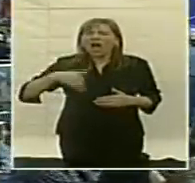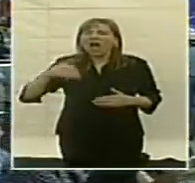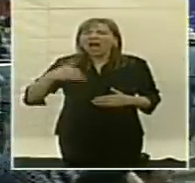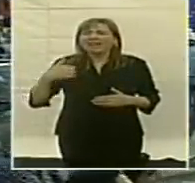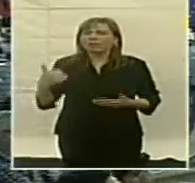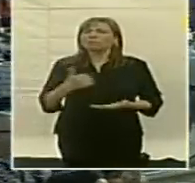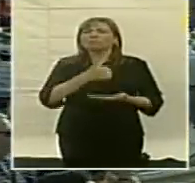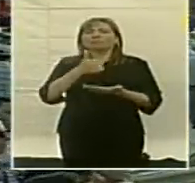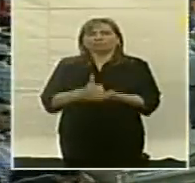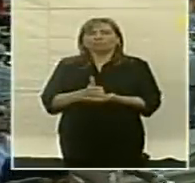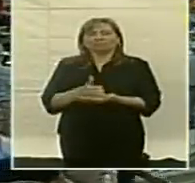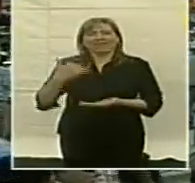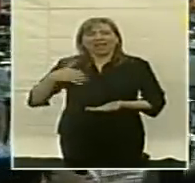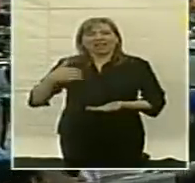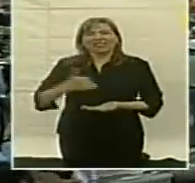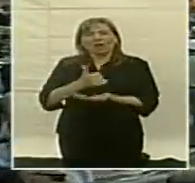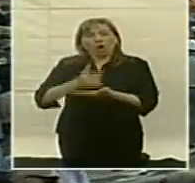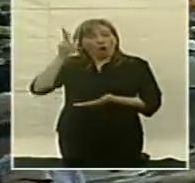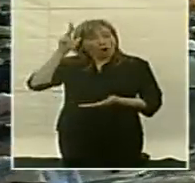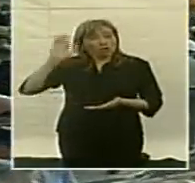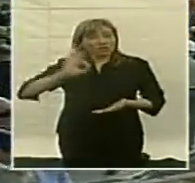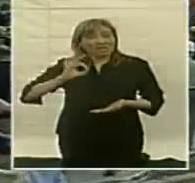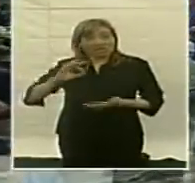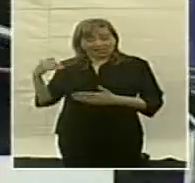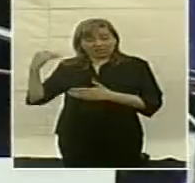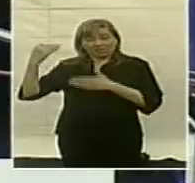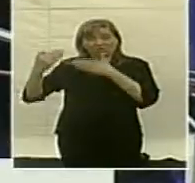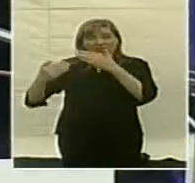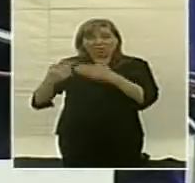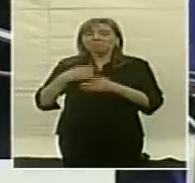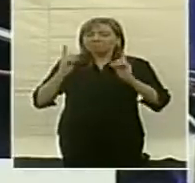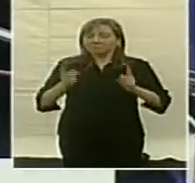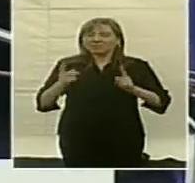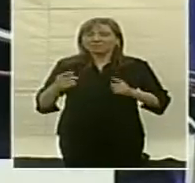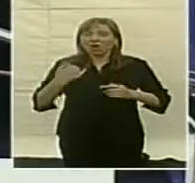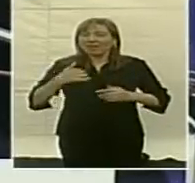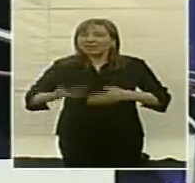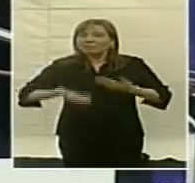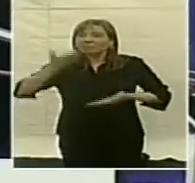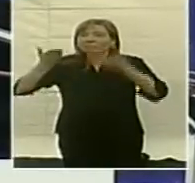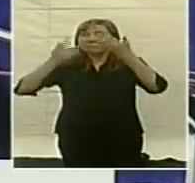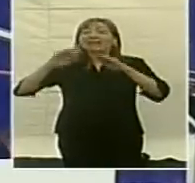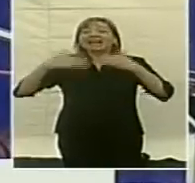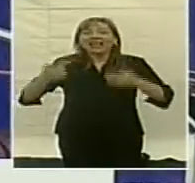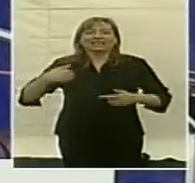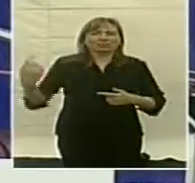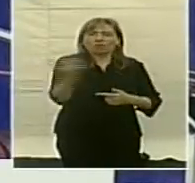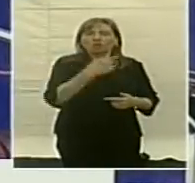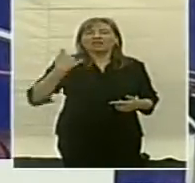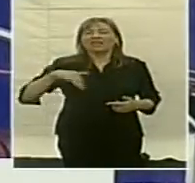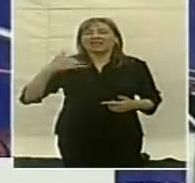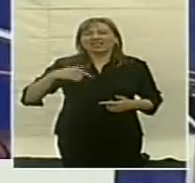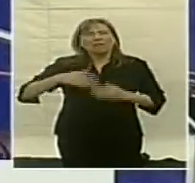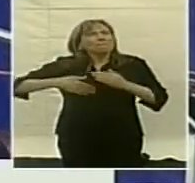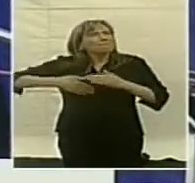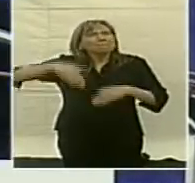protagonizado en estos 8 años el crecimiento económico más importante de toda